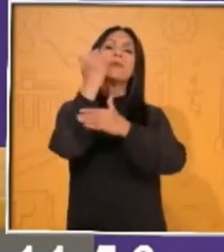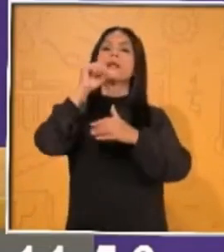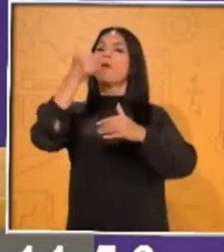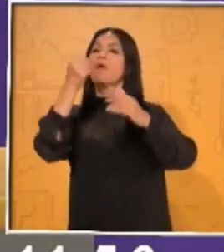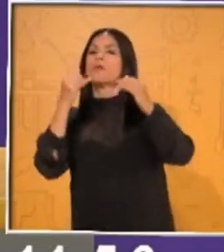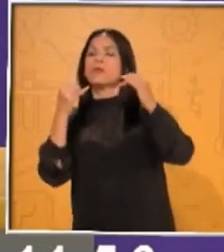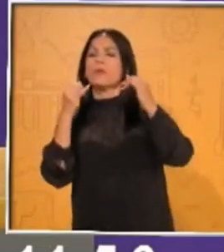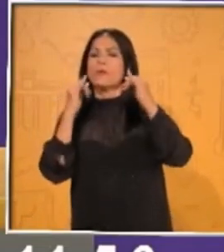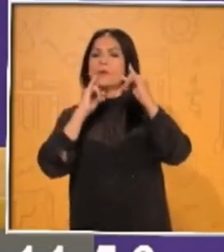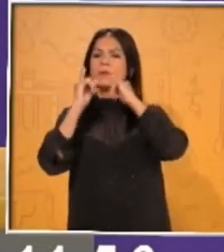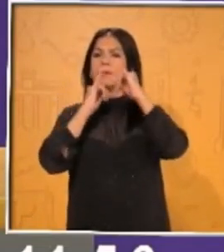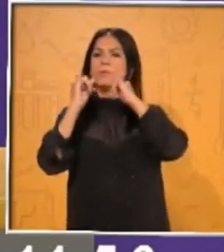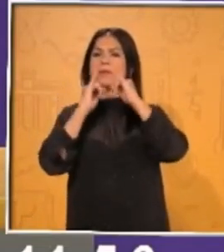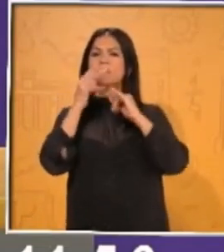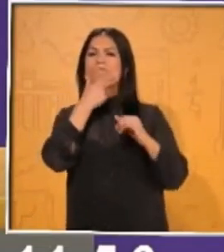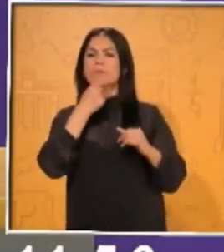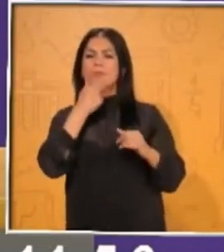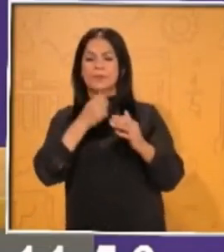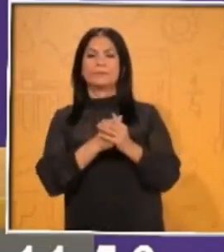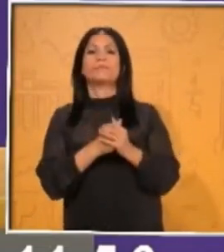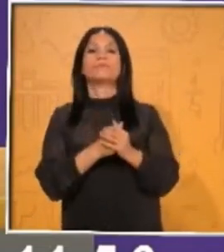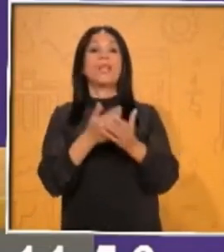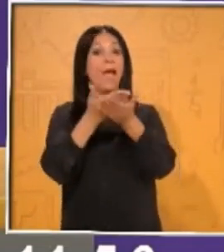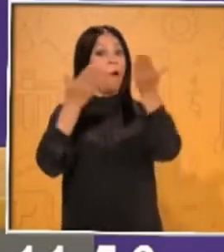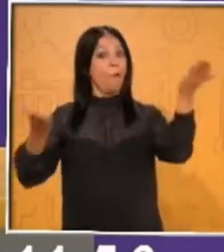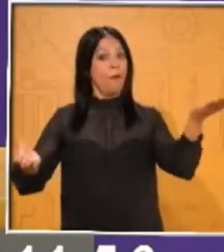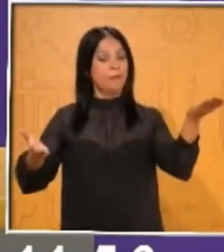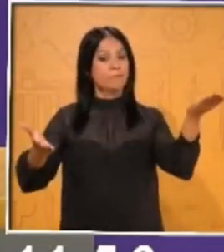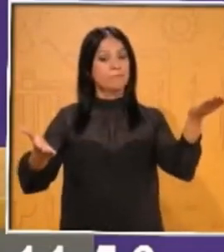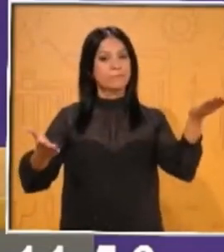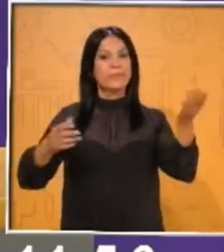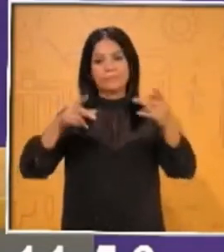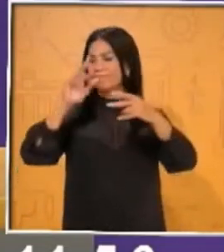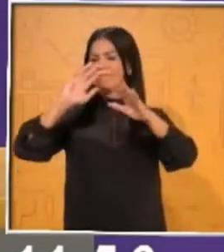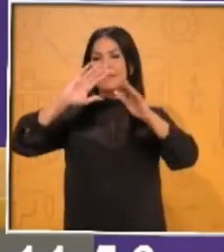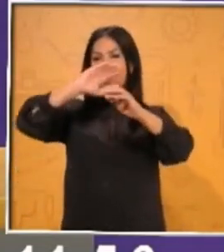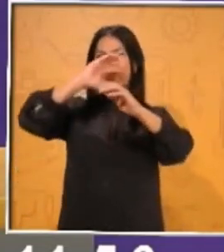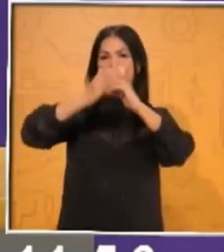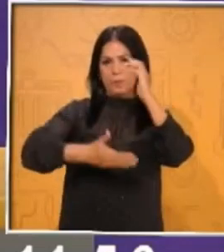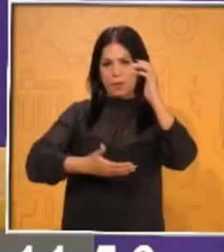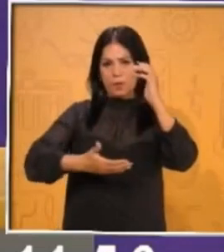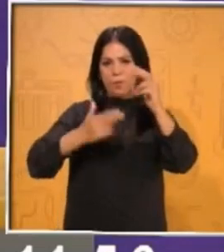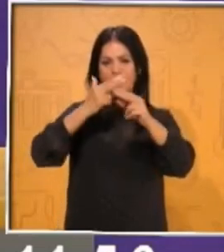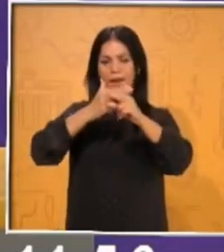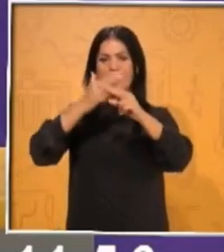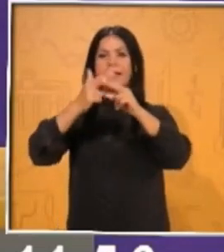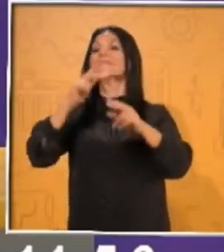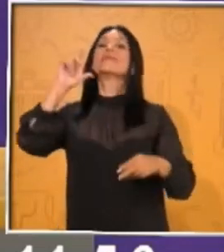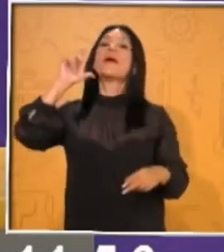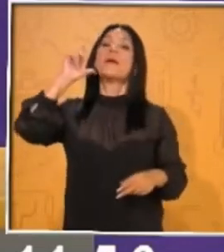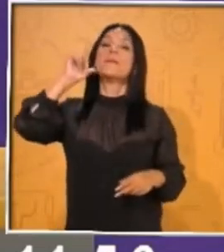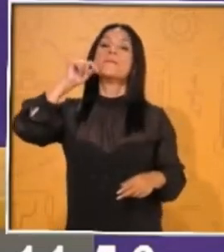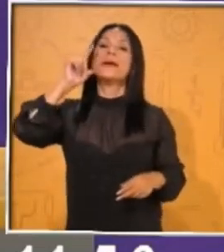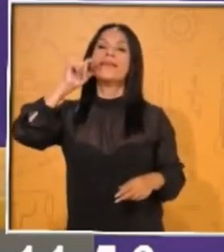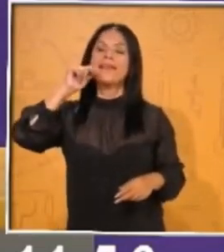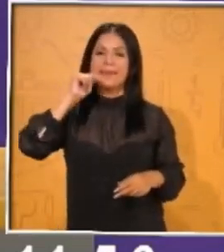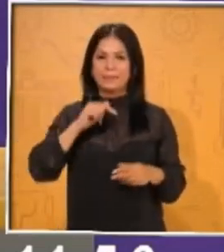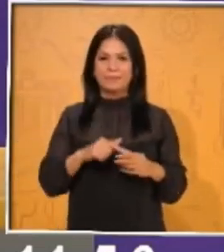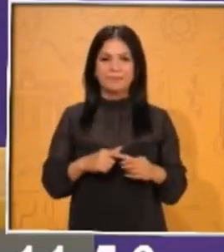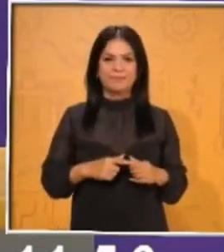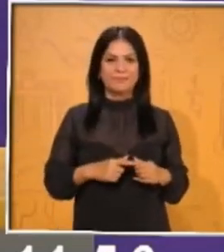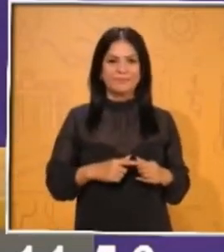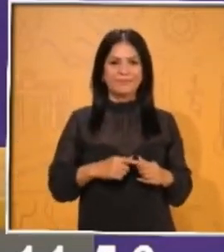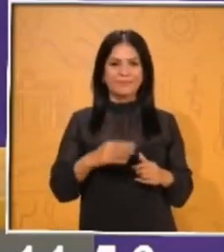intérprete, el maestro Salvador. Y bueno, nos vemos en punto de la una de la tarde, porque a la una de la tarde continuamos con nuestra Escuela TV. Gracias, bonito